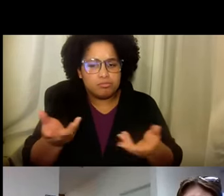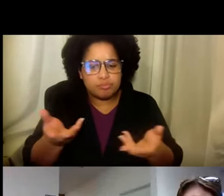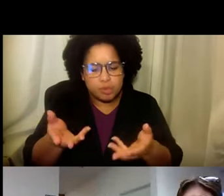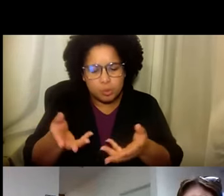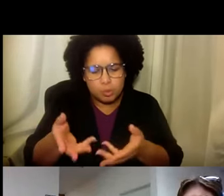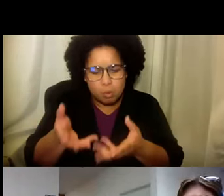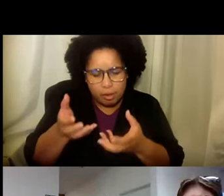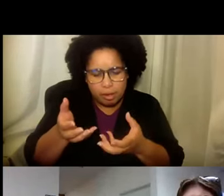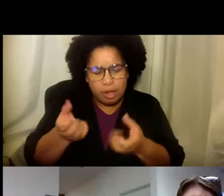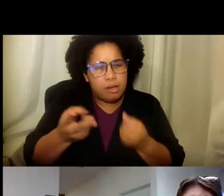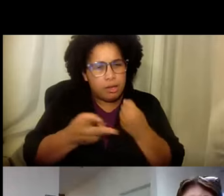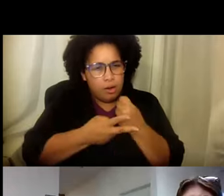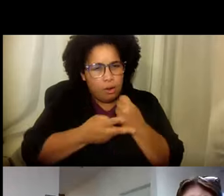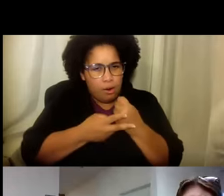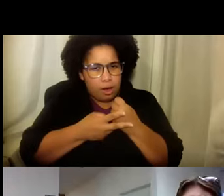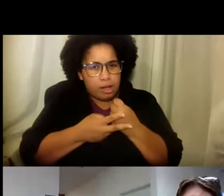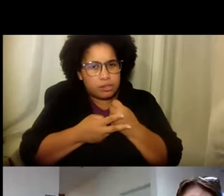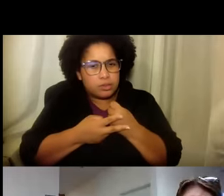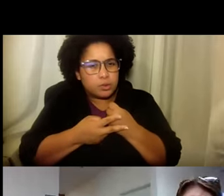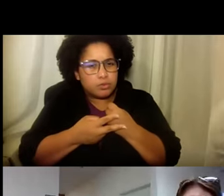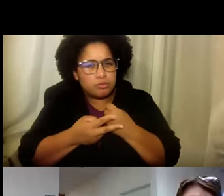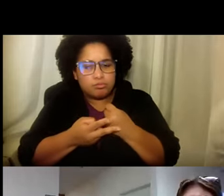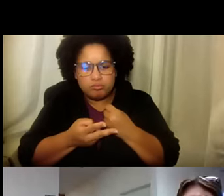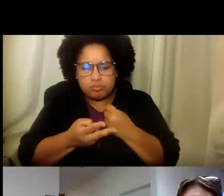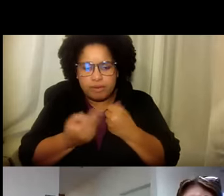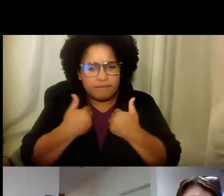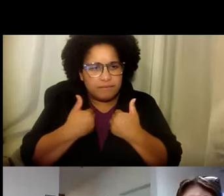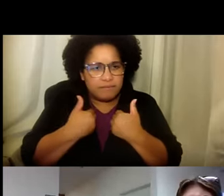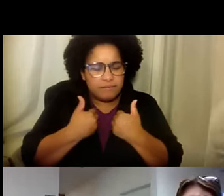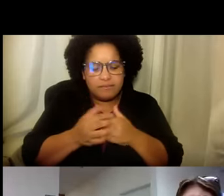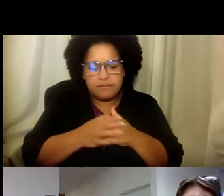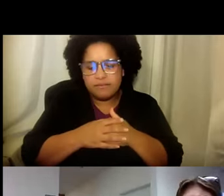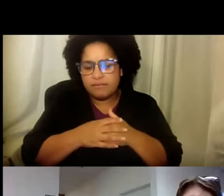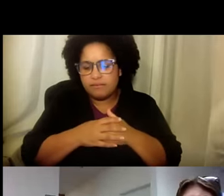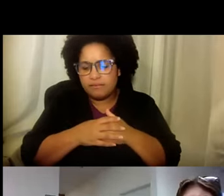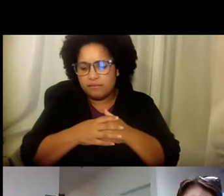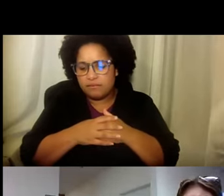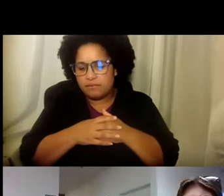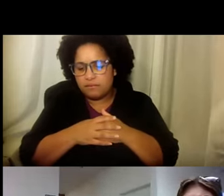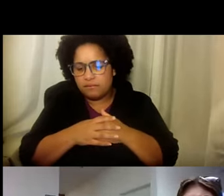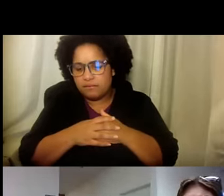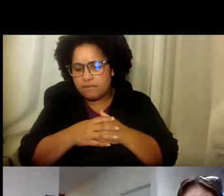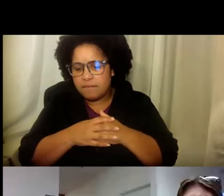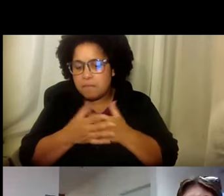espacio. gigabitas que tenían. Almacenaje. Cosas así por el estilo.